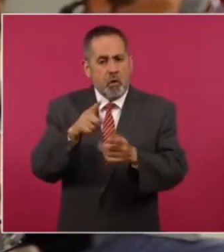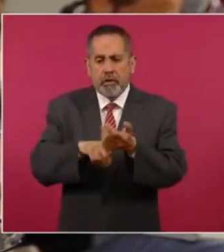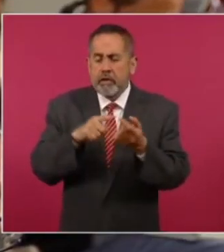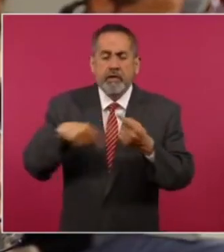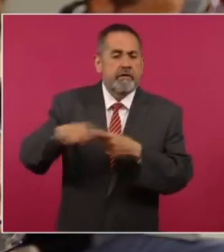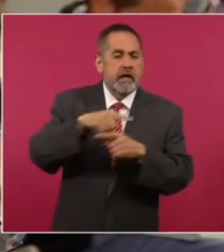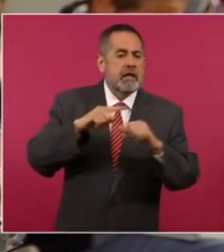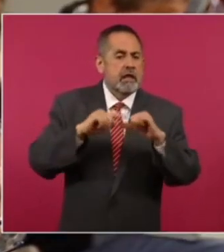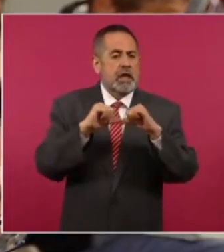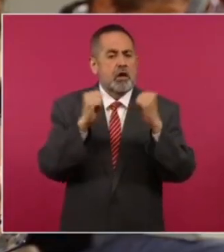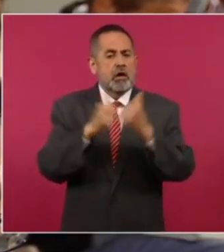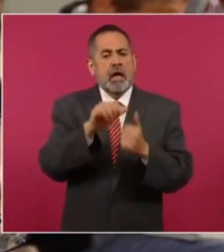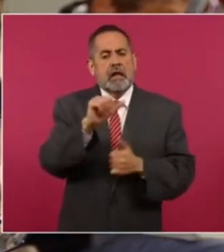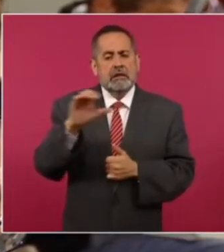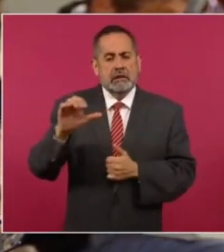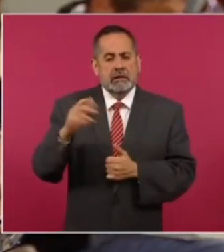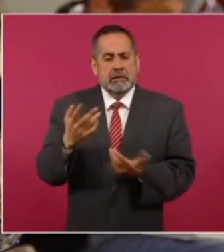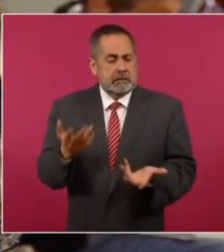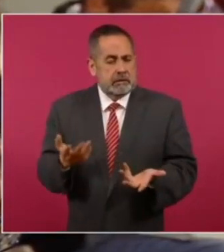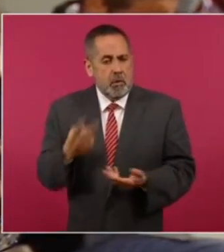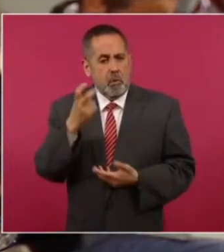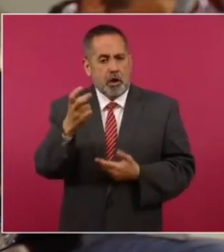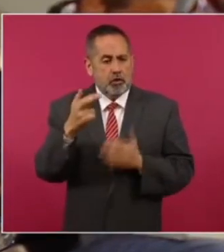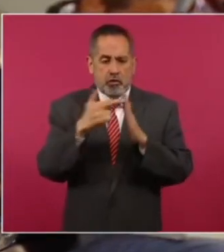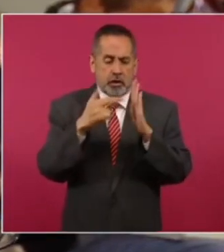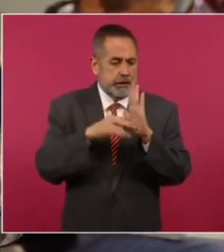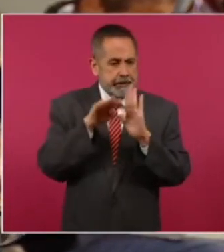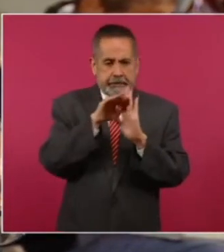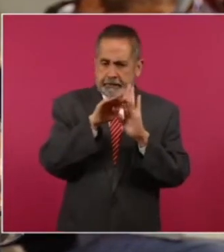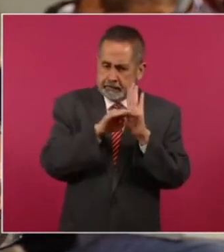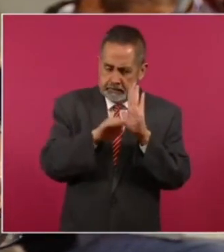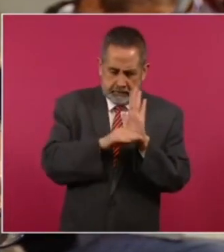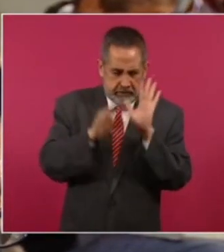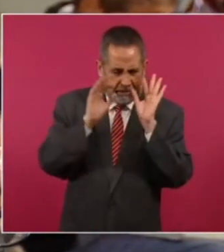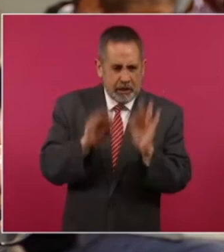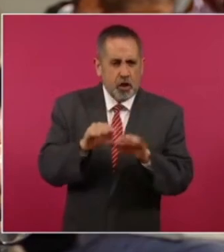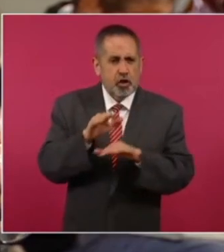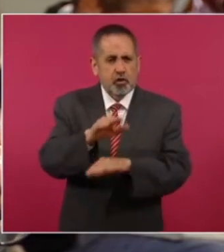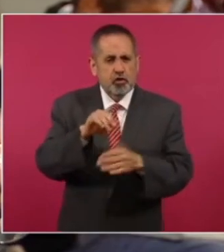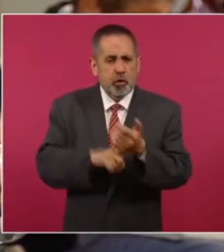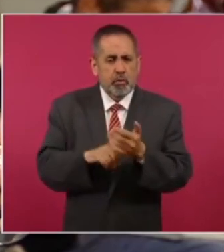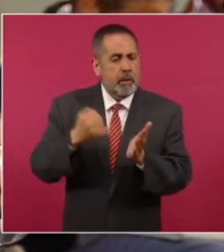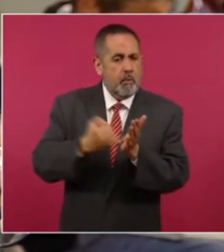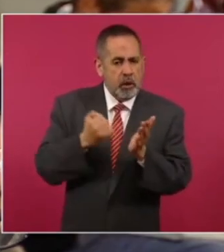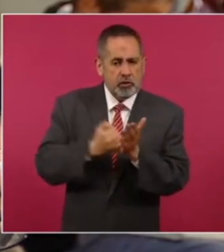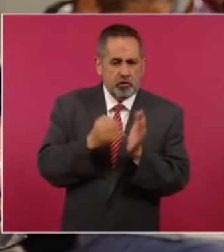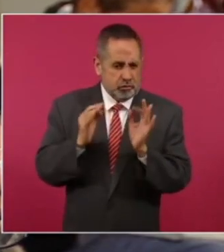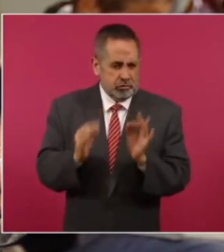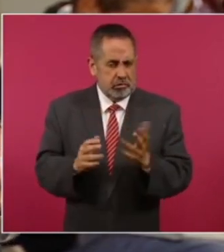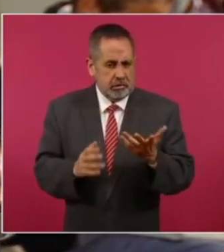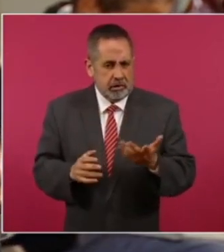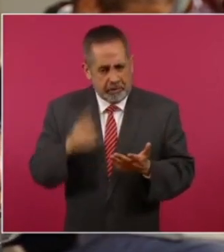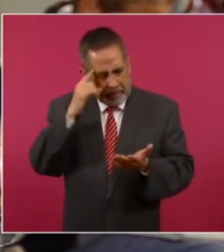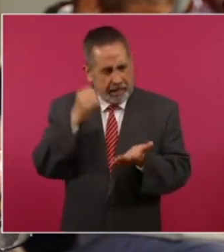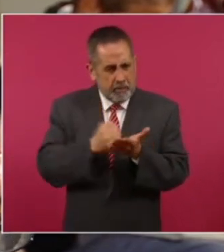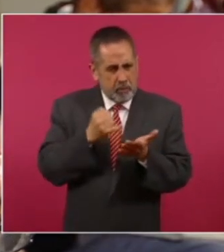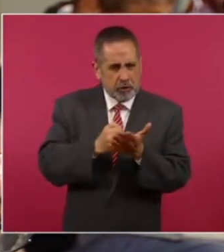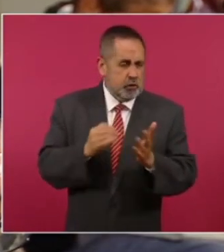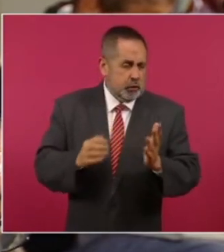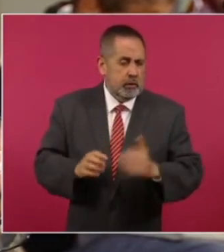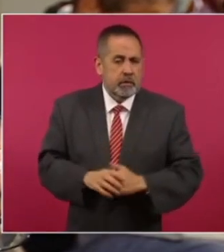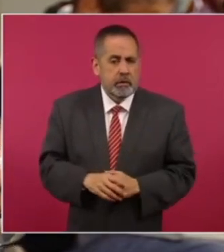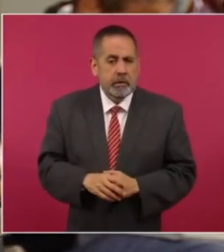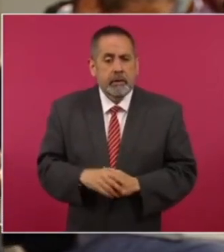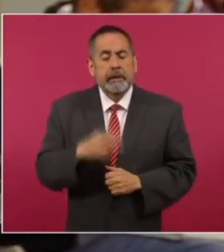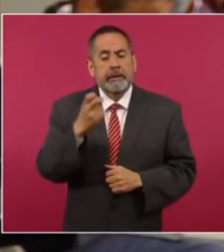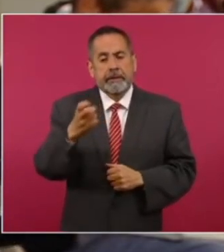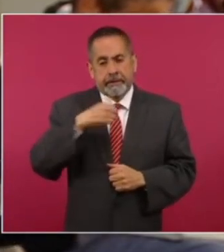Amigos y amigas que tengan excelente tarde, esto pasó el día de hoy en la mañanera no vas a creer lo que le revela